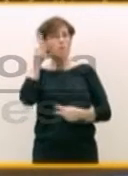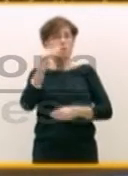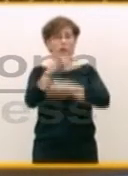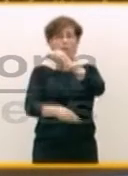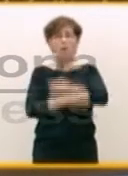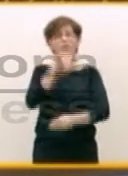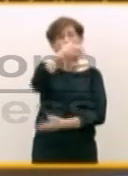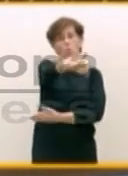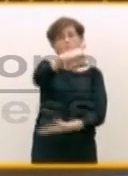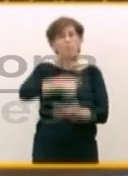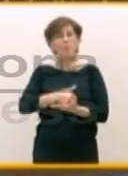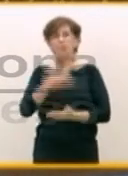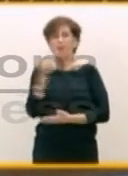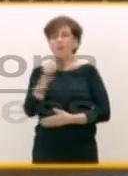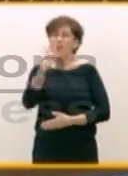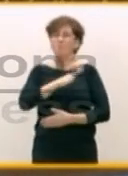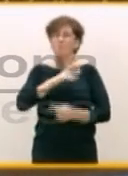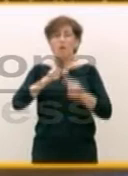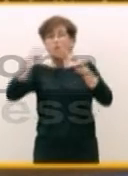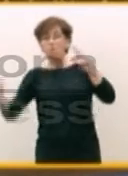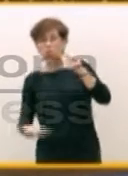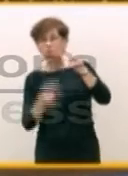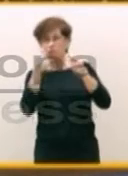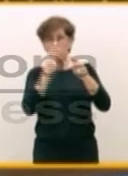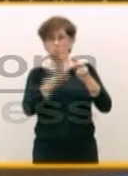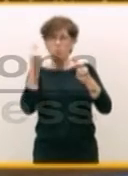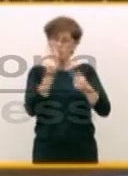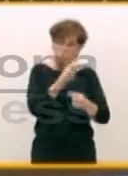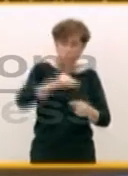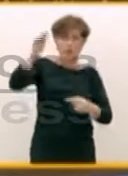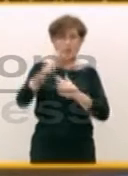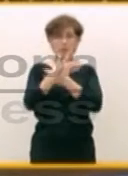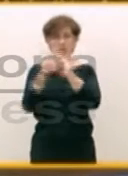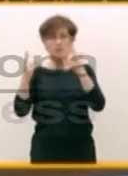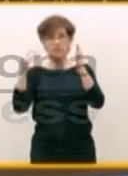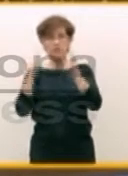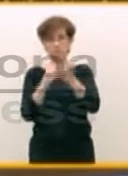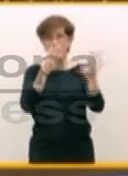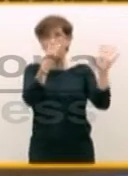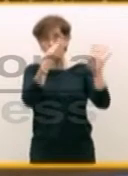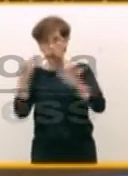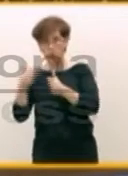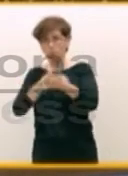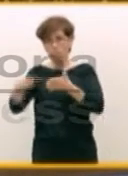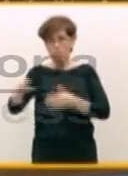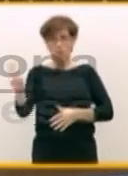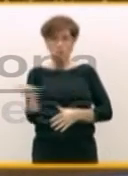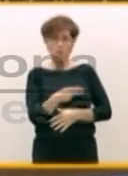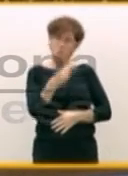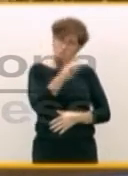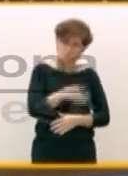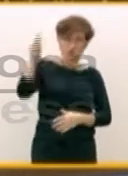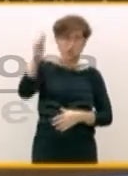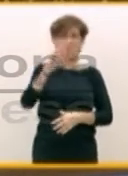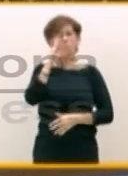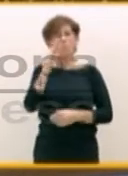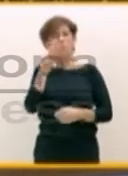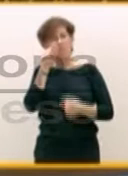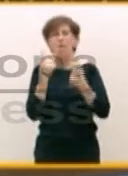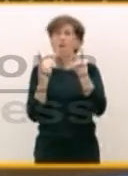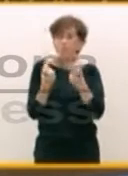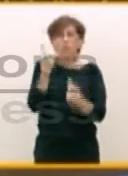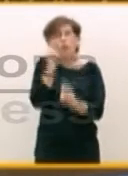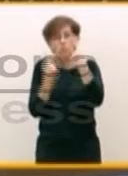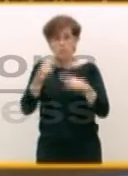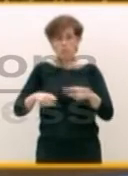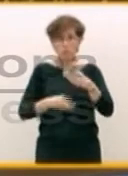aumente el déficit público en 16.800 millones de euros porque consideraba que era necesario hacer unas cosas. Es decir,